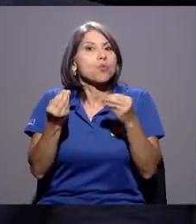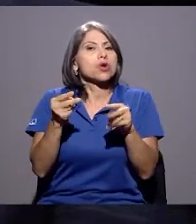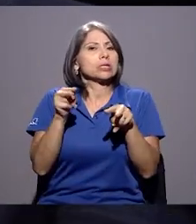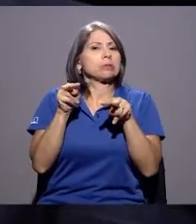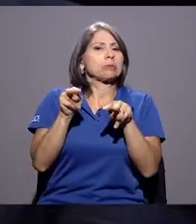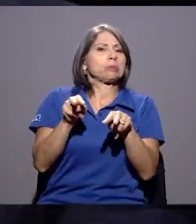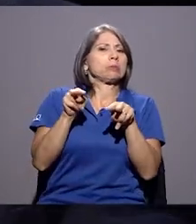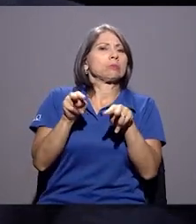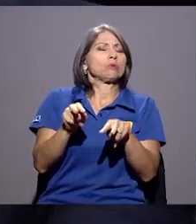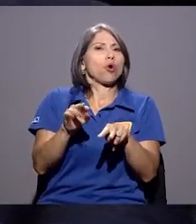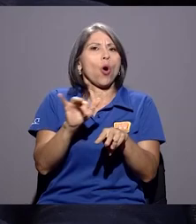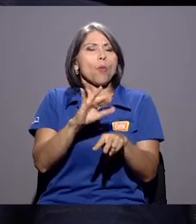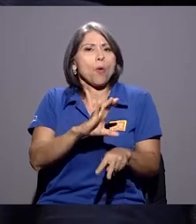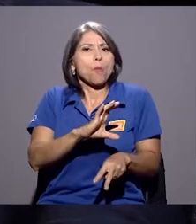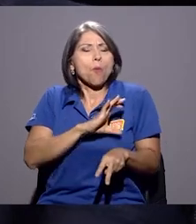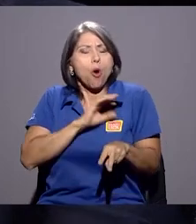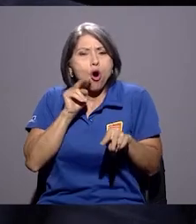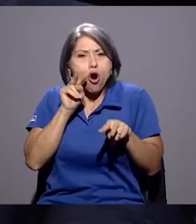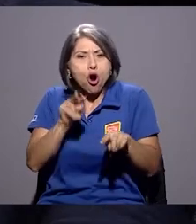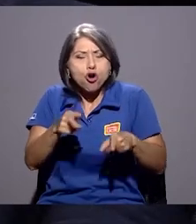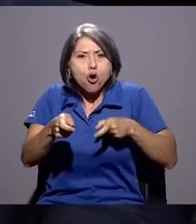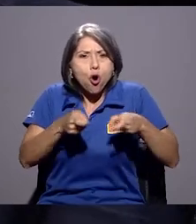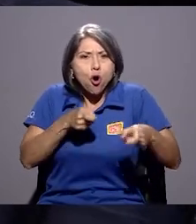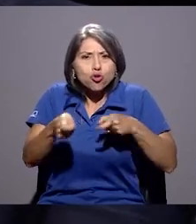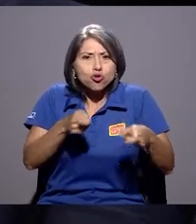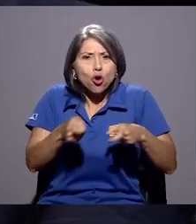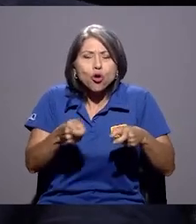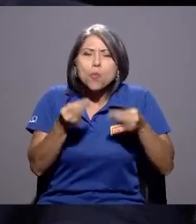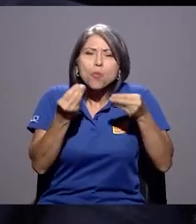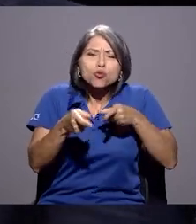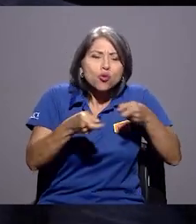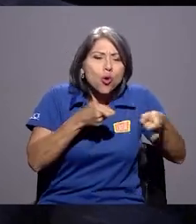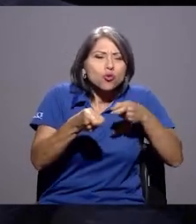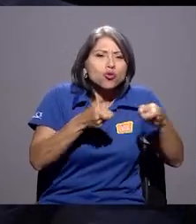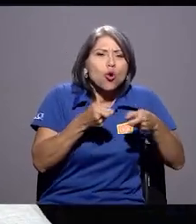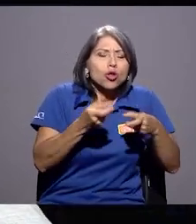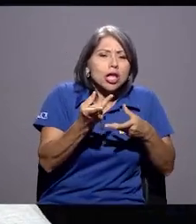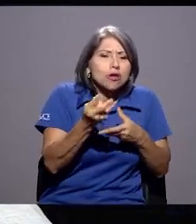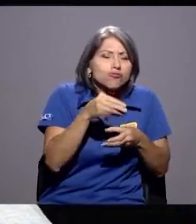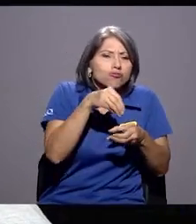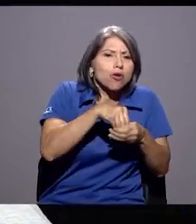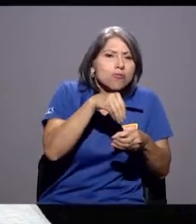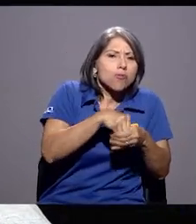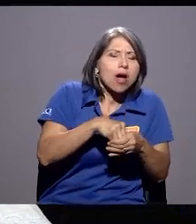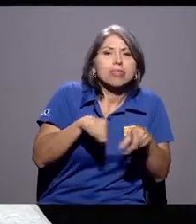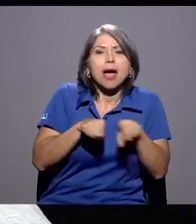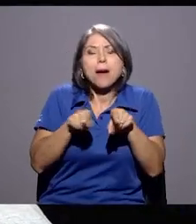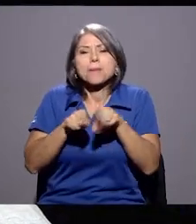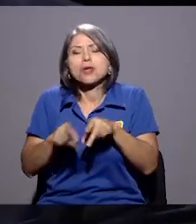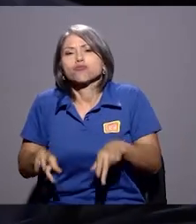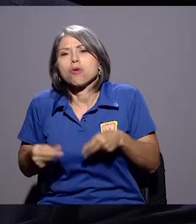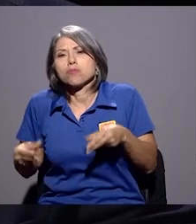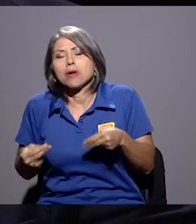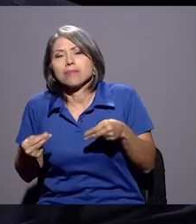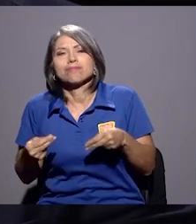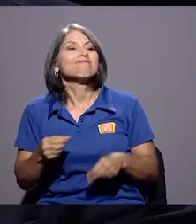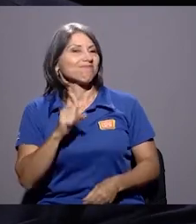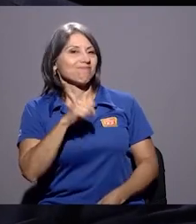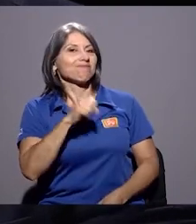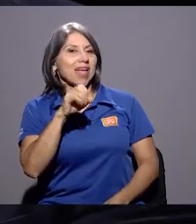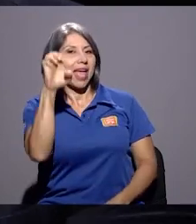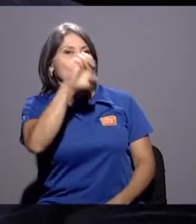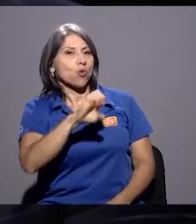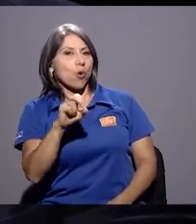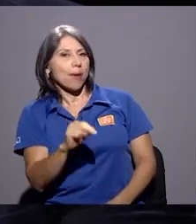uno tiene un control clarísimo de sus gastos y de sus ingresos. Todo el norte de Europa pasa así. Y en ese contexto